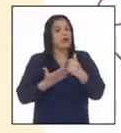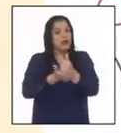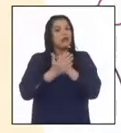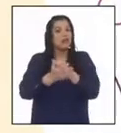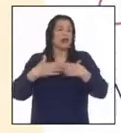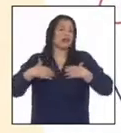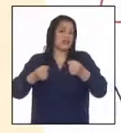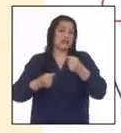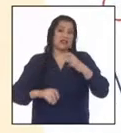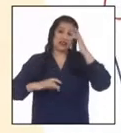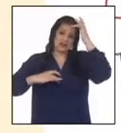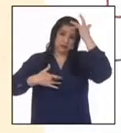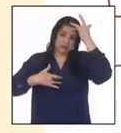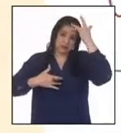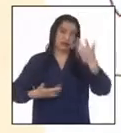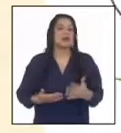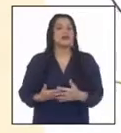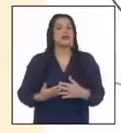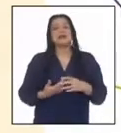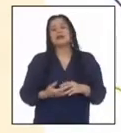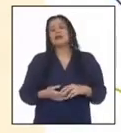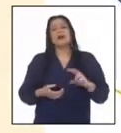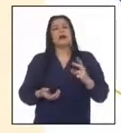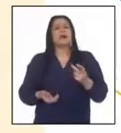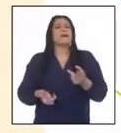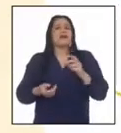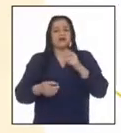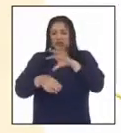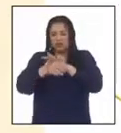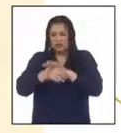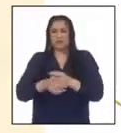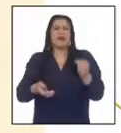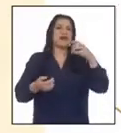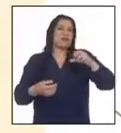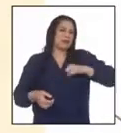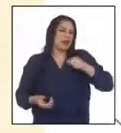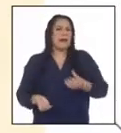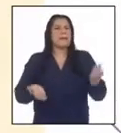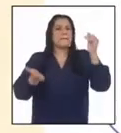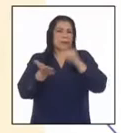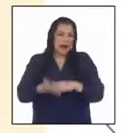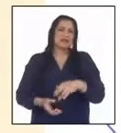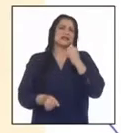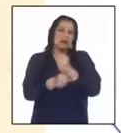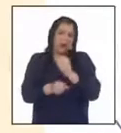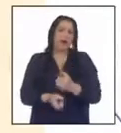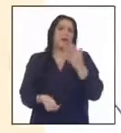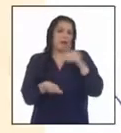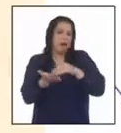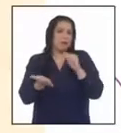epidemias. Duplicación de funciones de municipalidades con los prefectos.